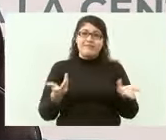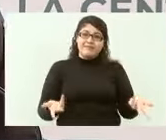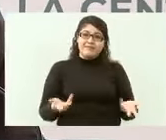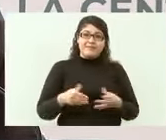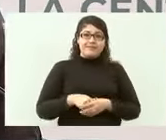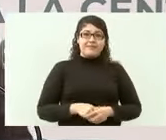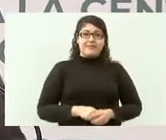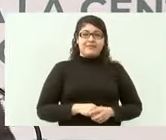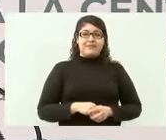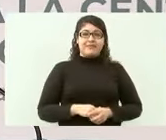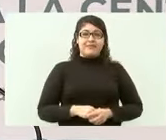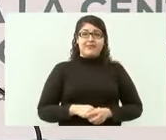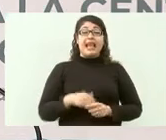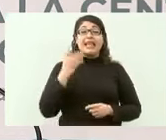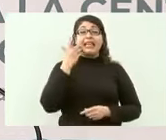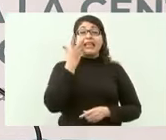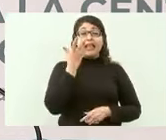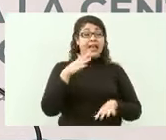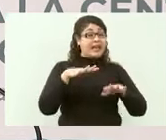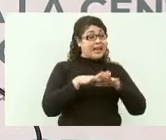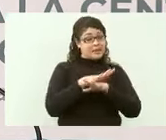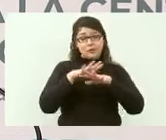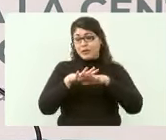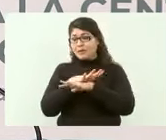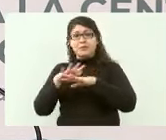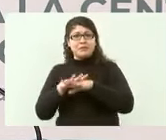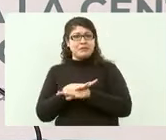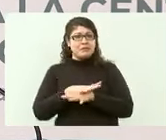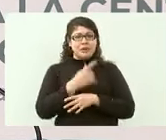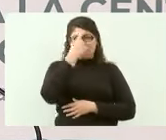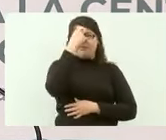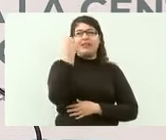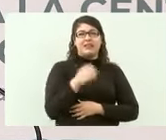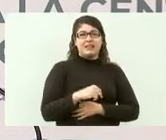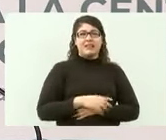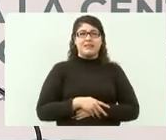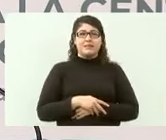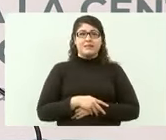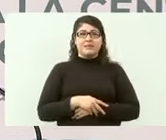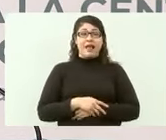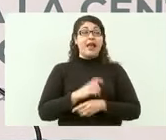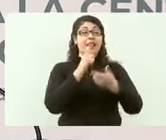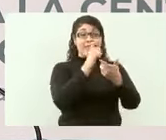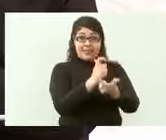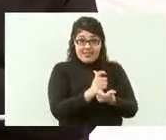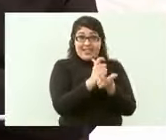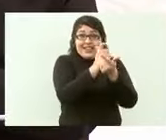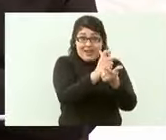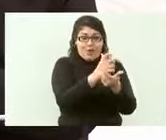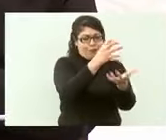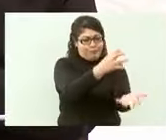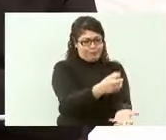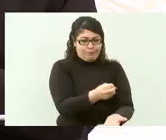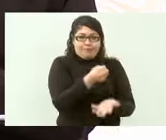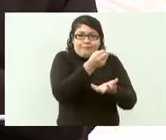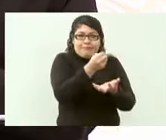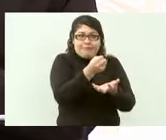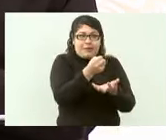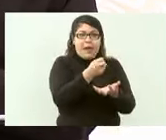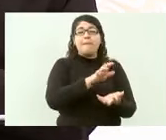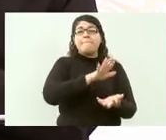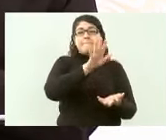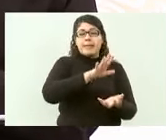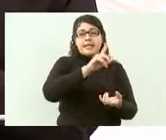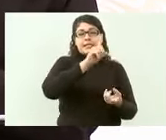fuerza económica en el caso de Pemex y de la Comisión Federal para